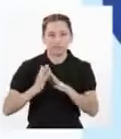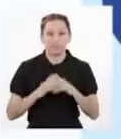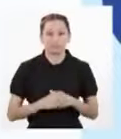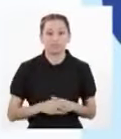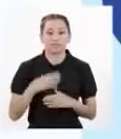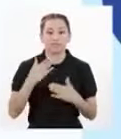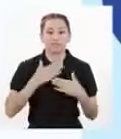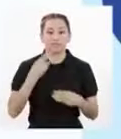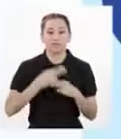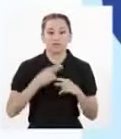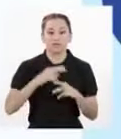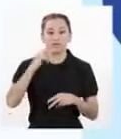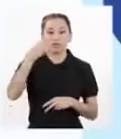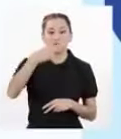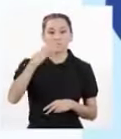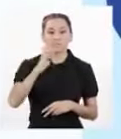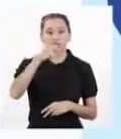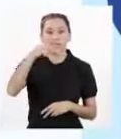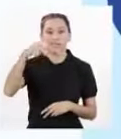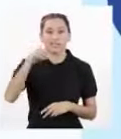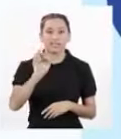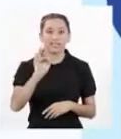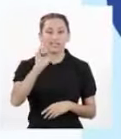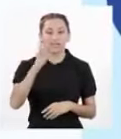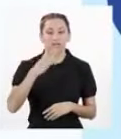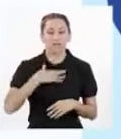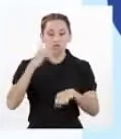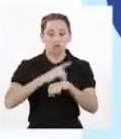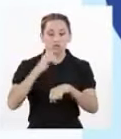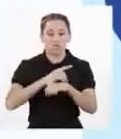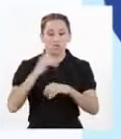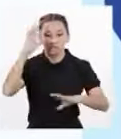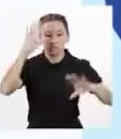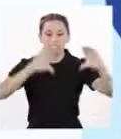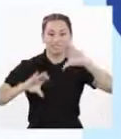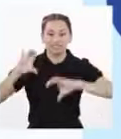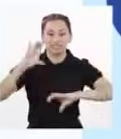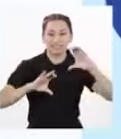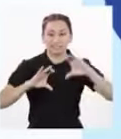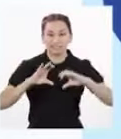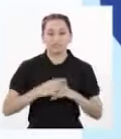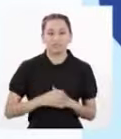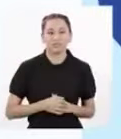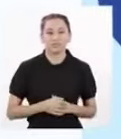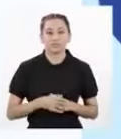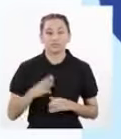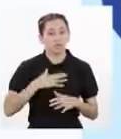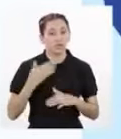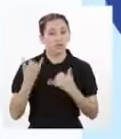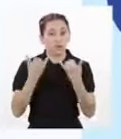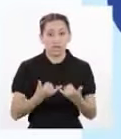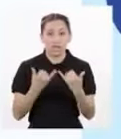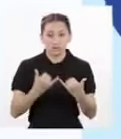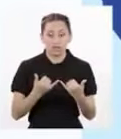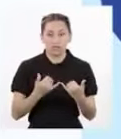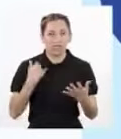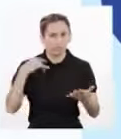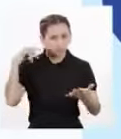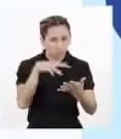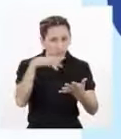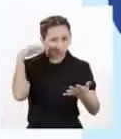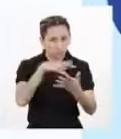Dr. Heiner Guido, director médico y científico del Centro de Investigaciones y Biomédica Actualmente estamos